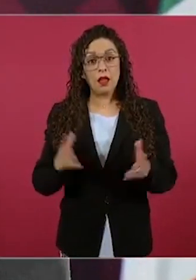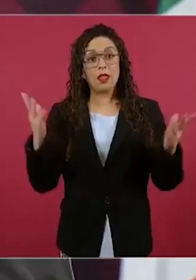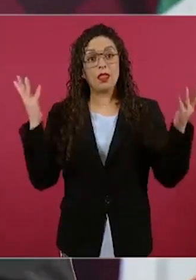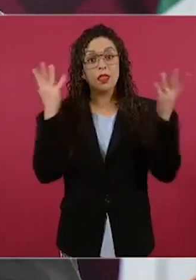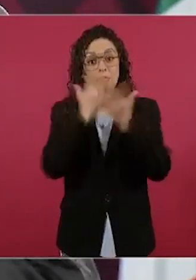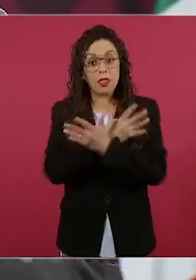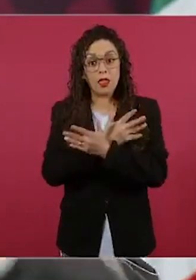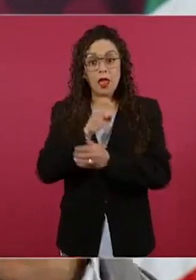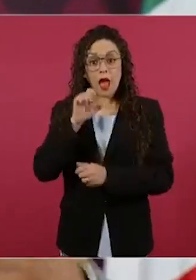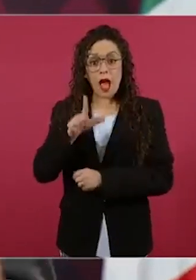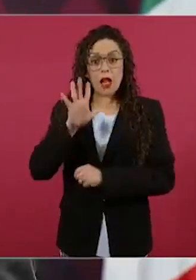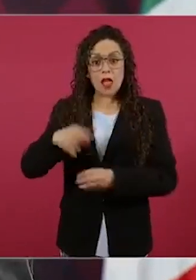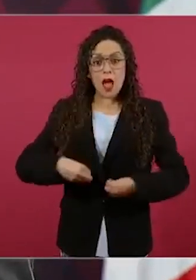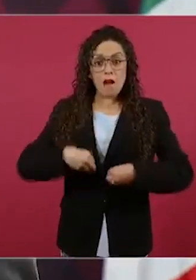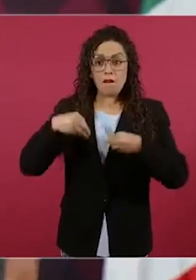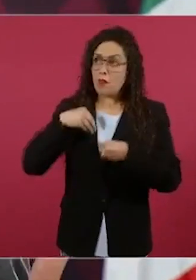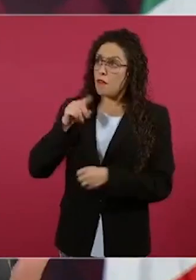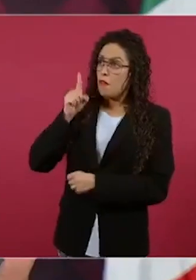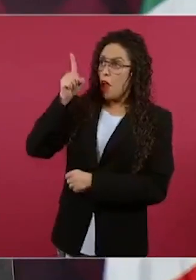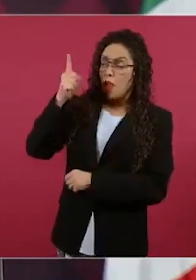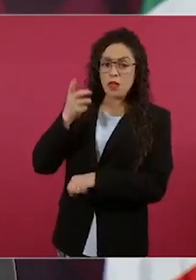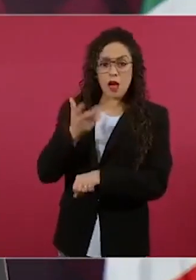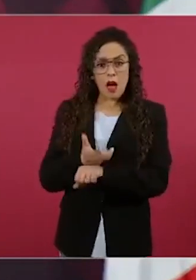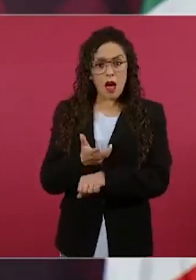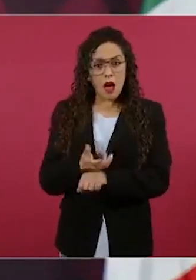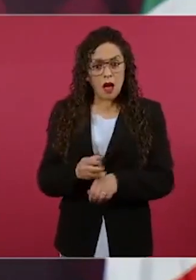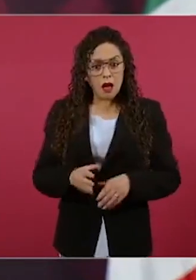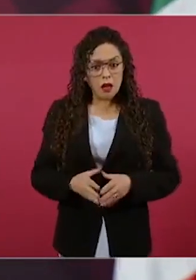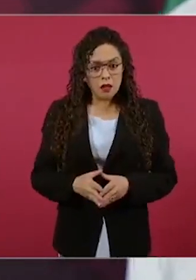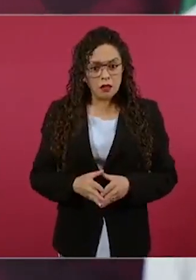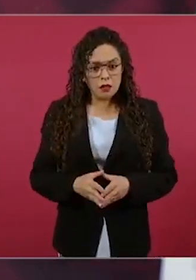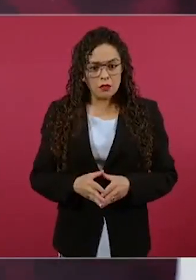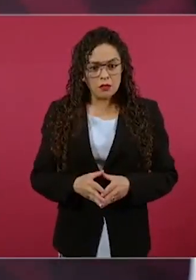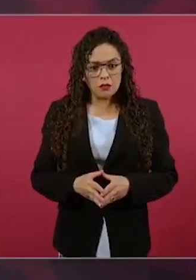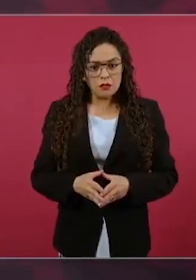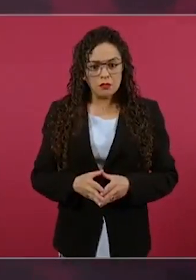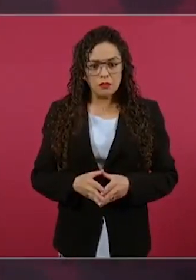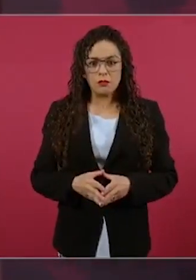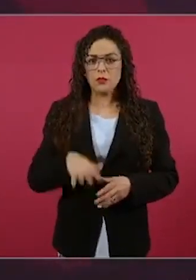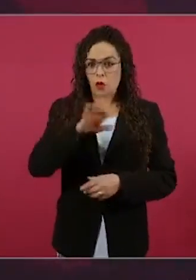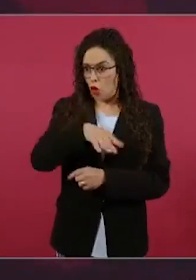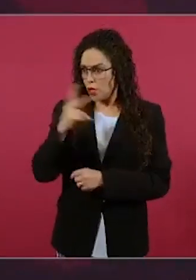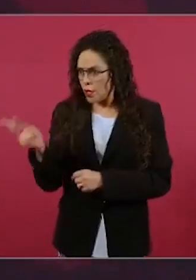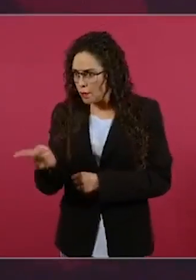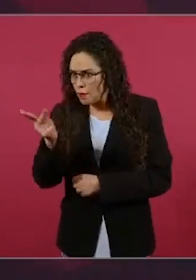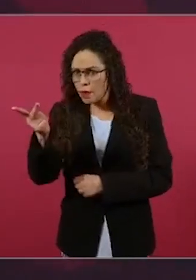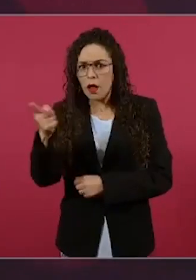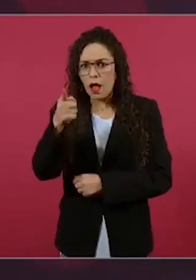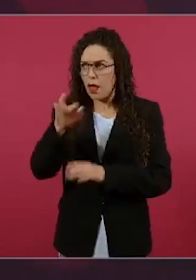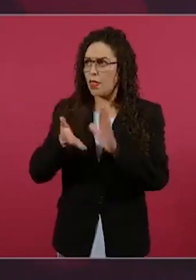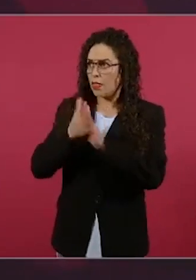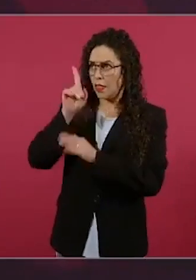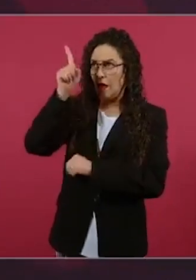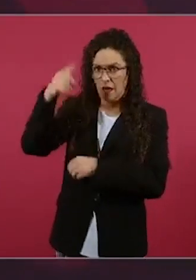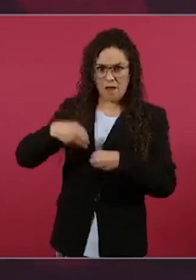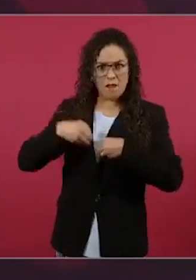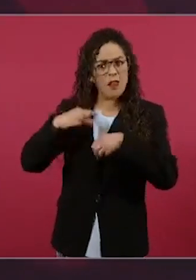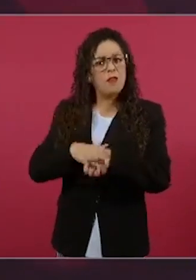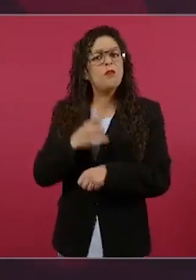y todo, ninguna pregunta, oye, ¿y dónde vives y por qué te fuiste a vivir allá?